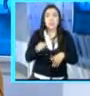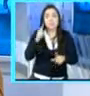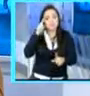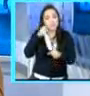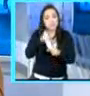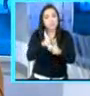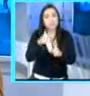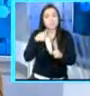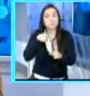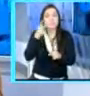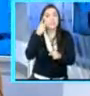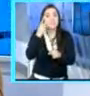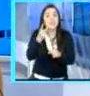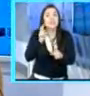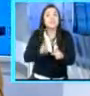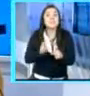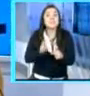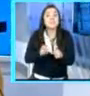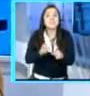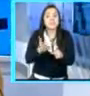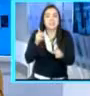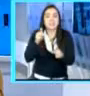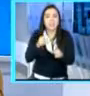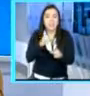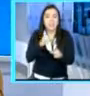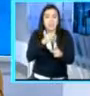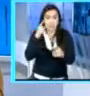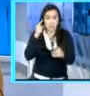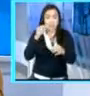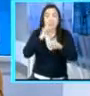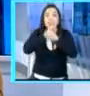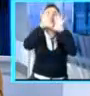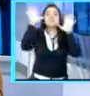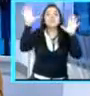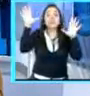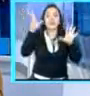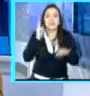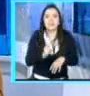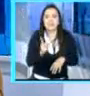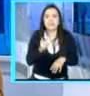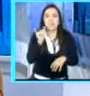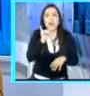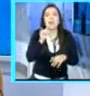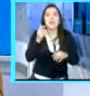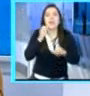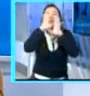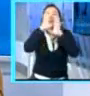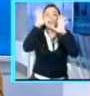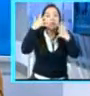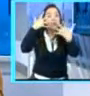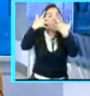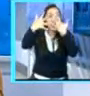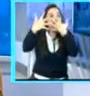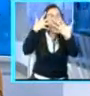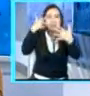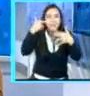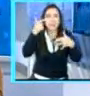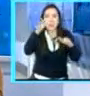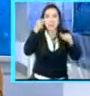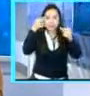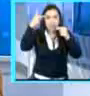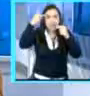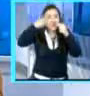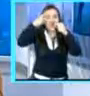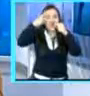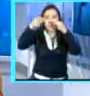se cumplió. La segunda condición, transparencia. Transparencia es un tema que hay que empezar